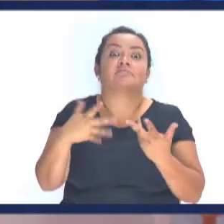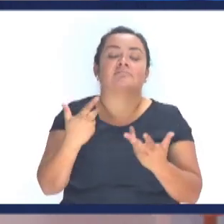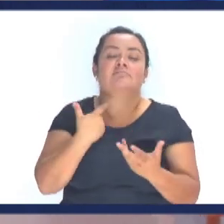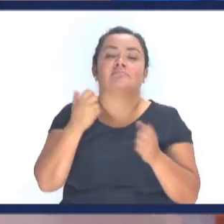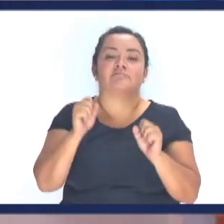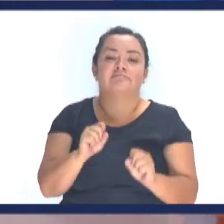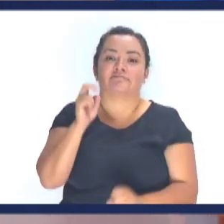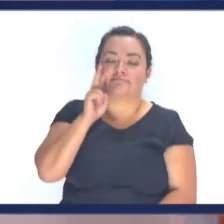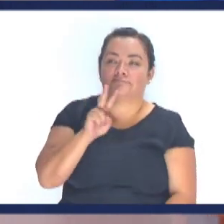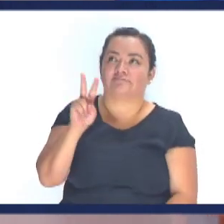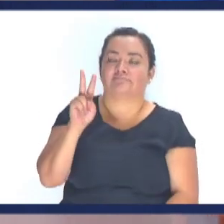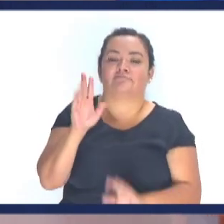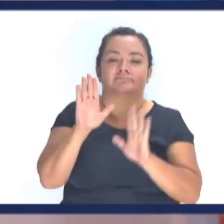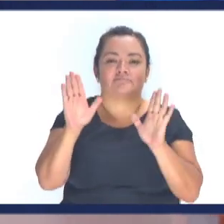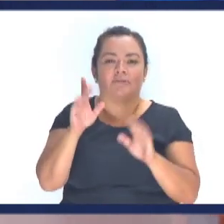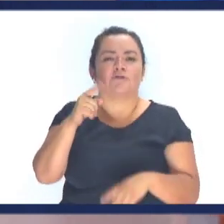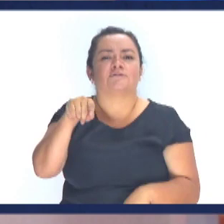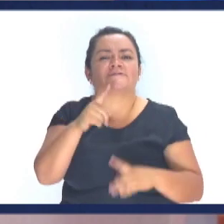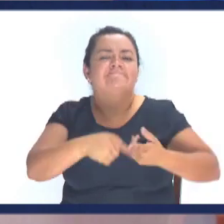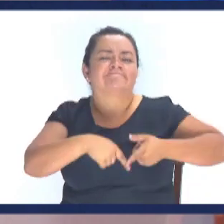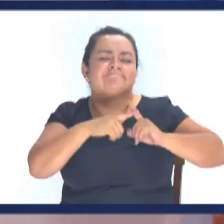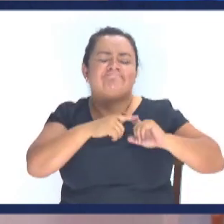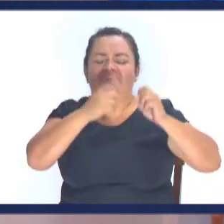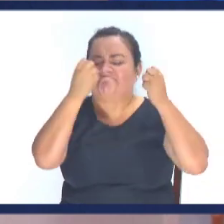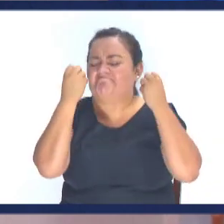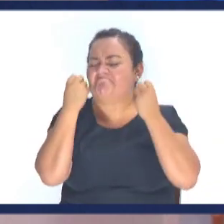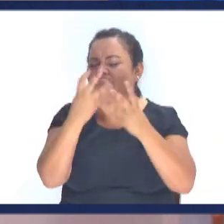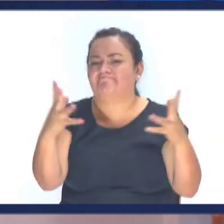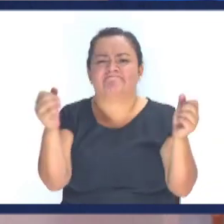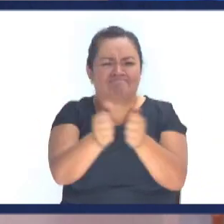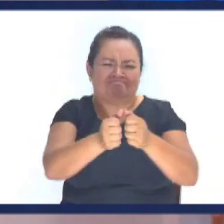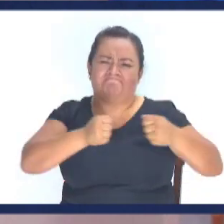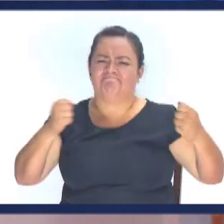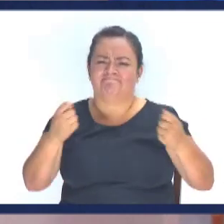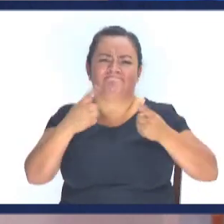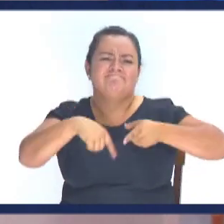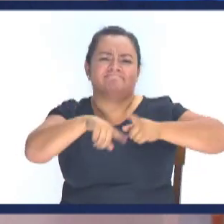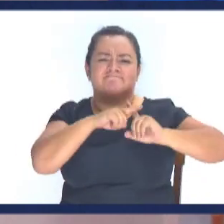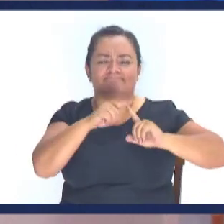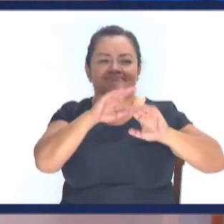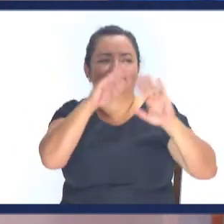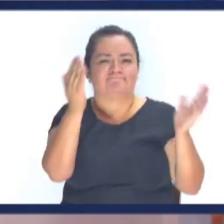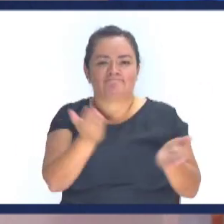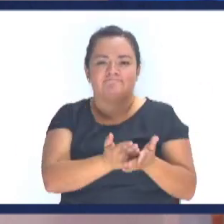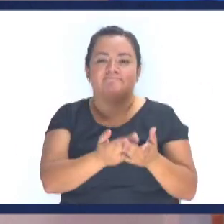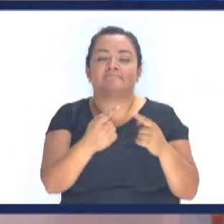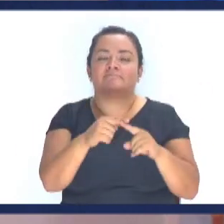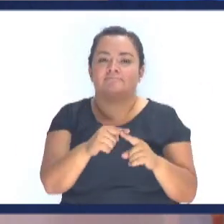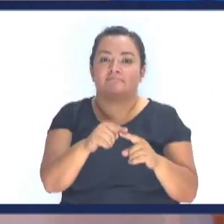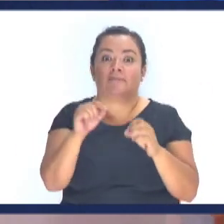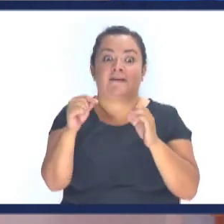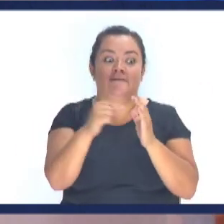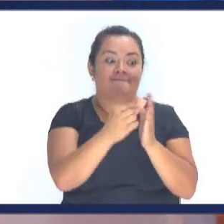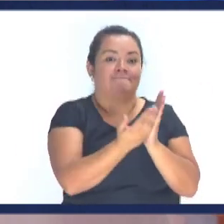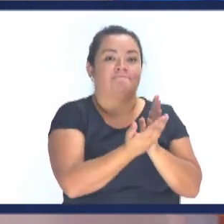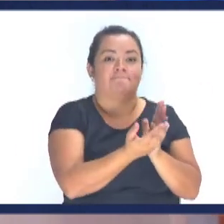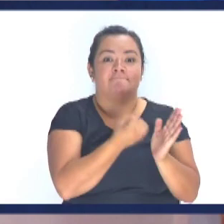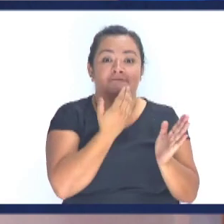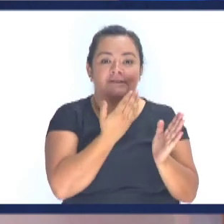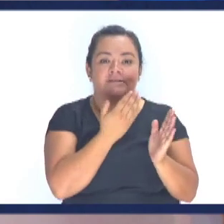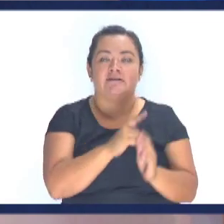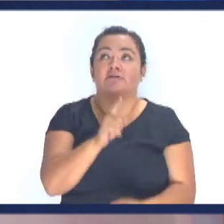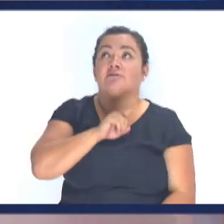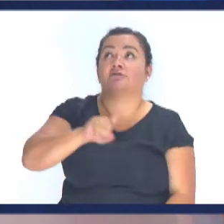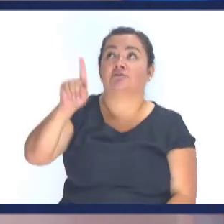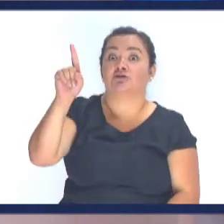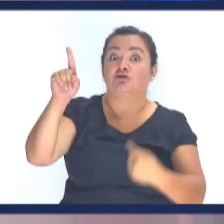Porque pudimos verlo A través de Cristo ¿Cuántos cristianos Hay en el mundo? Miles de cristianos Millones de cristianos En el mundo Pero Colosenses me dice Que